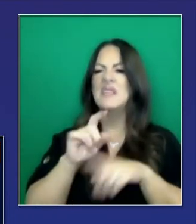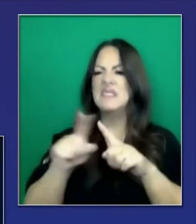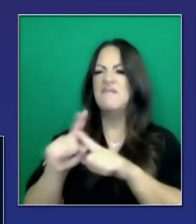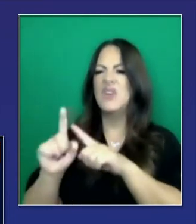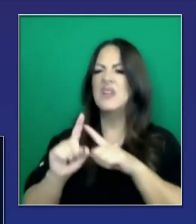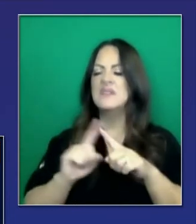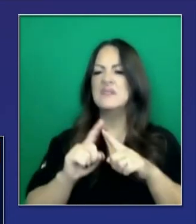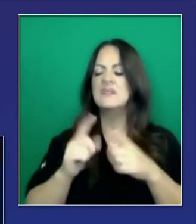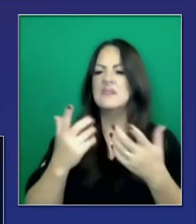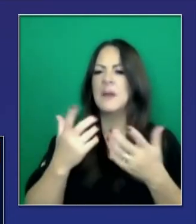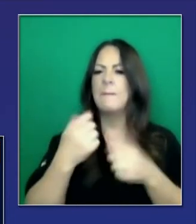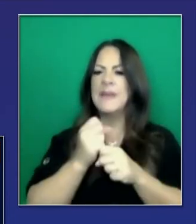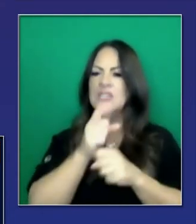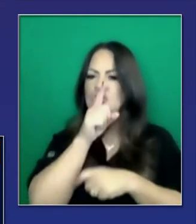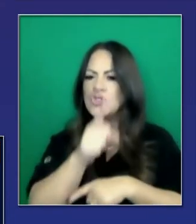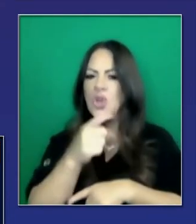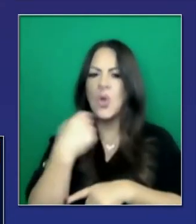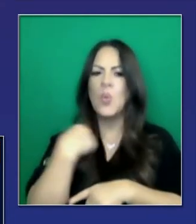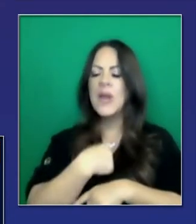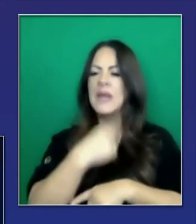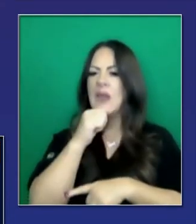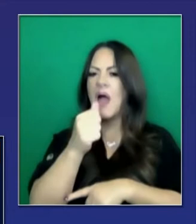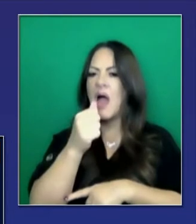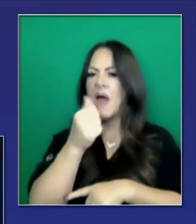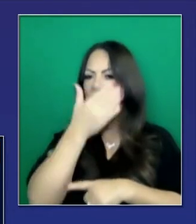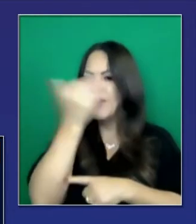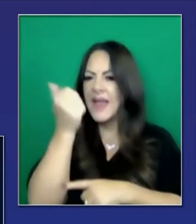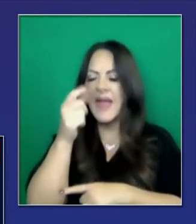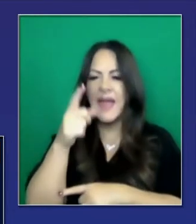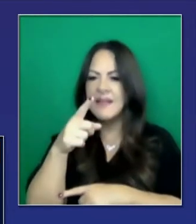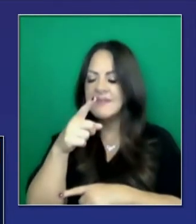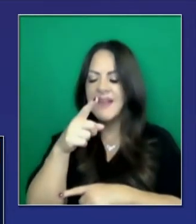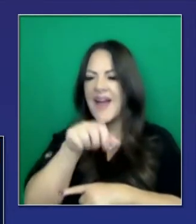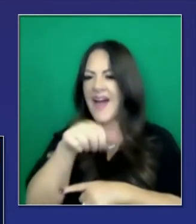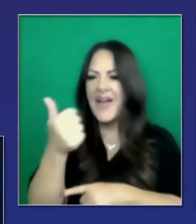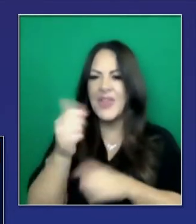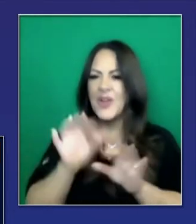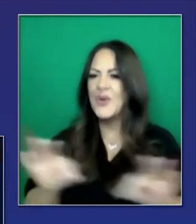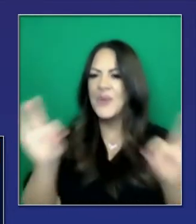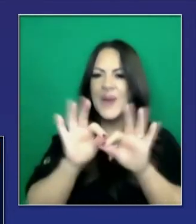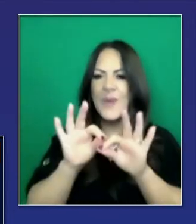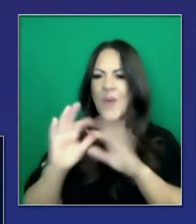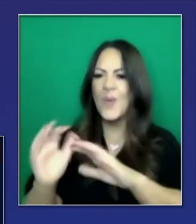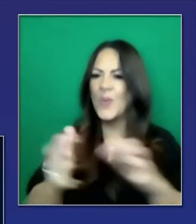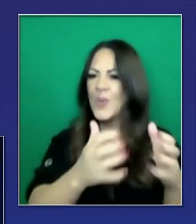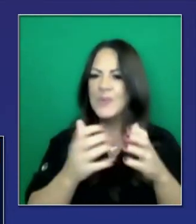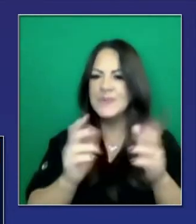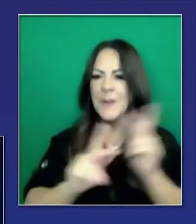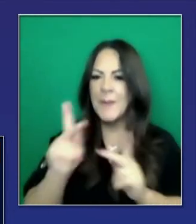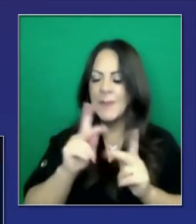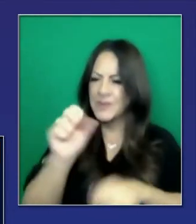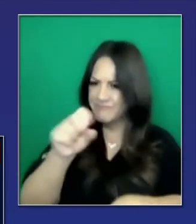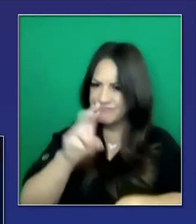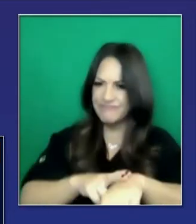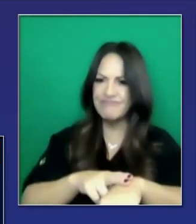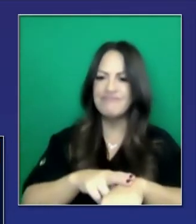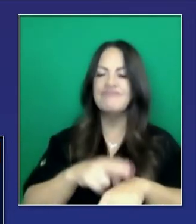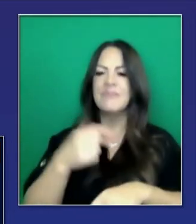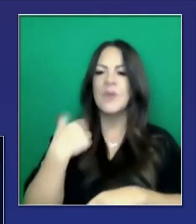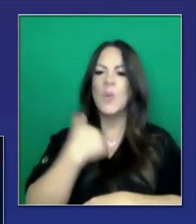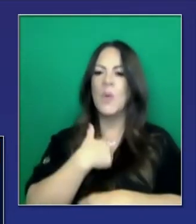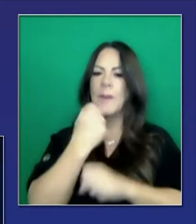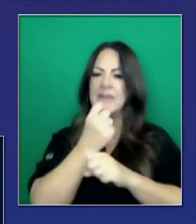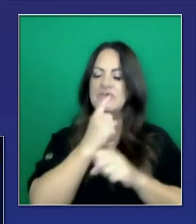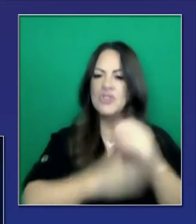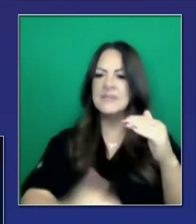Algunas poblaciones, personas que se asegurará de que no nos olvidemos de que hay poblaciones críticas que tal vez necesitan.